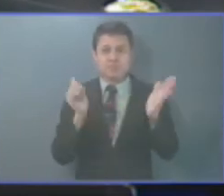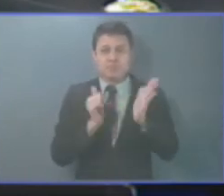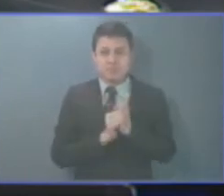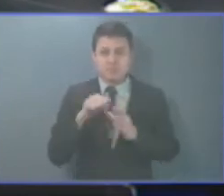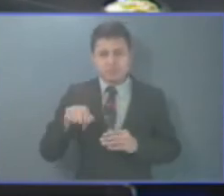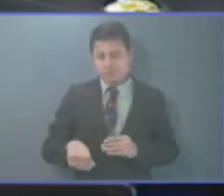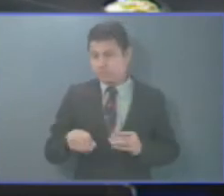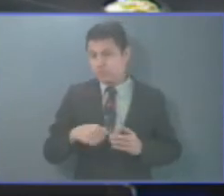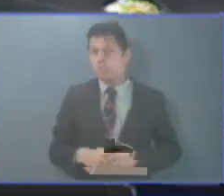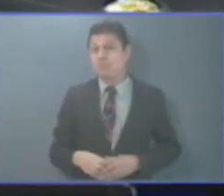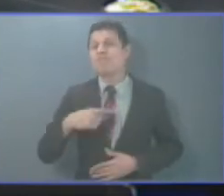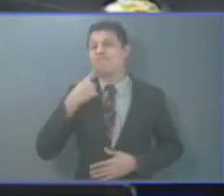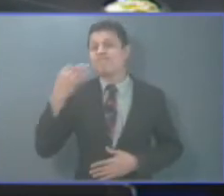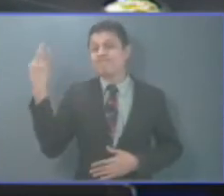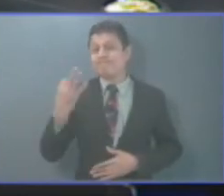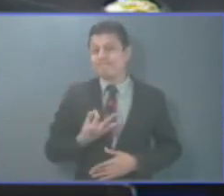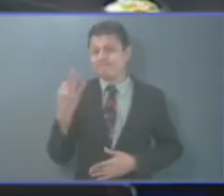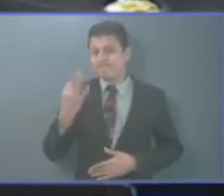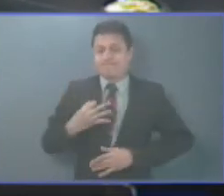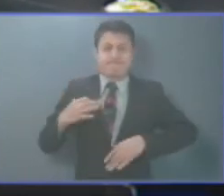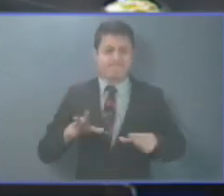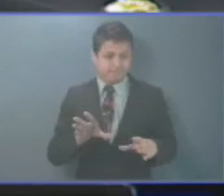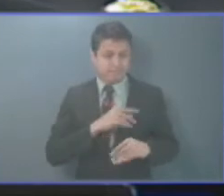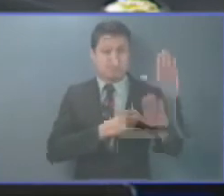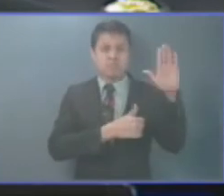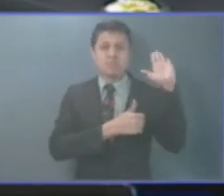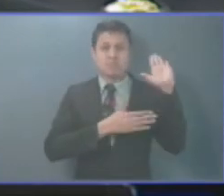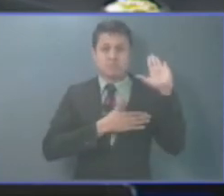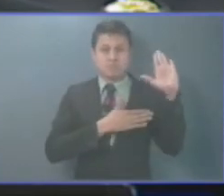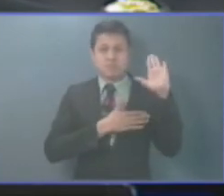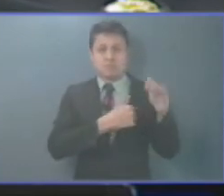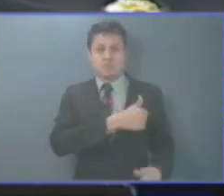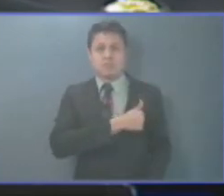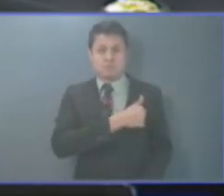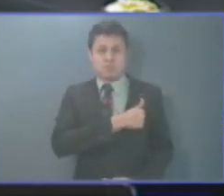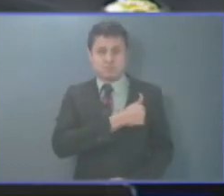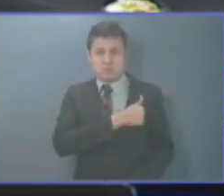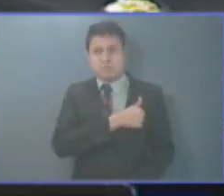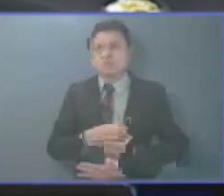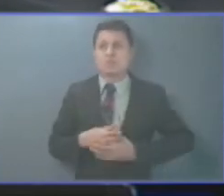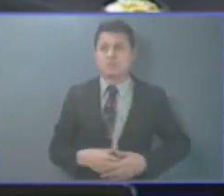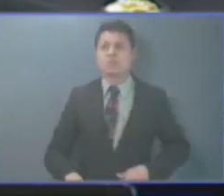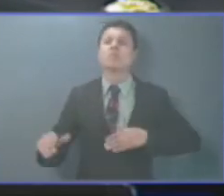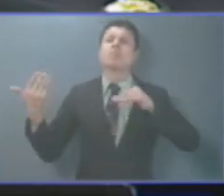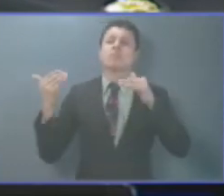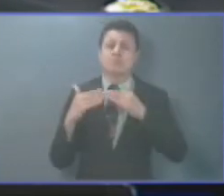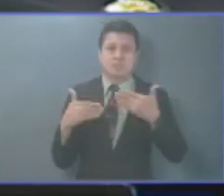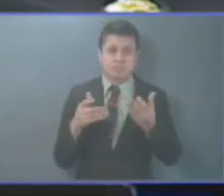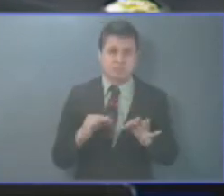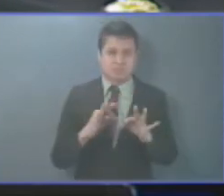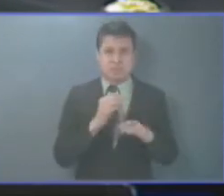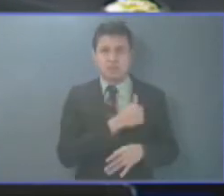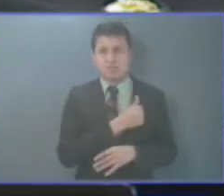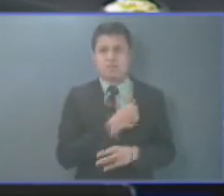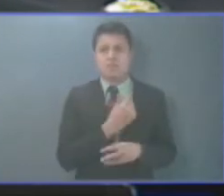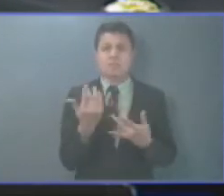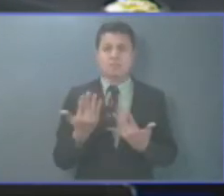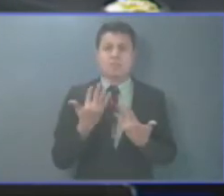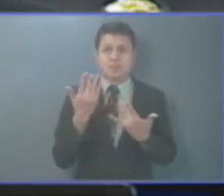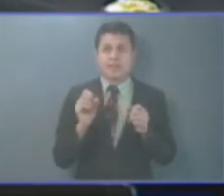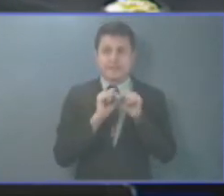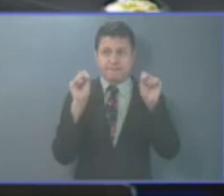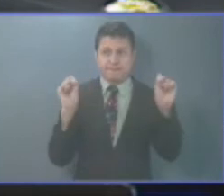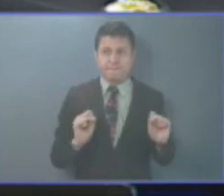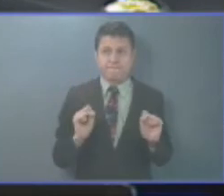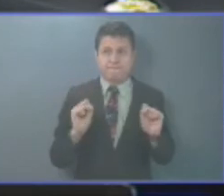Legislativa que debe asumir con seriedad y responsabilidad. Igual seriedad y responsabilidad esperamos del Sistema